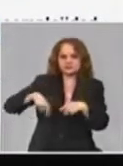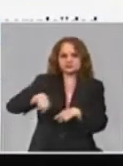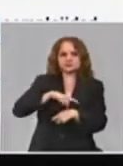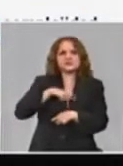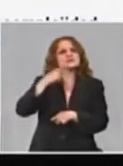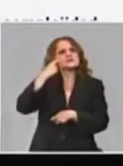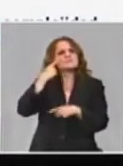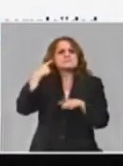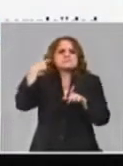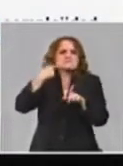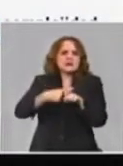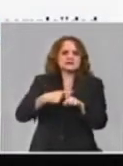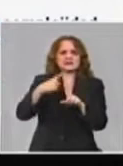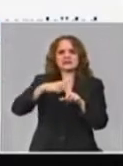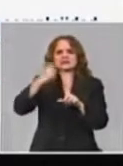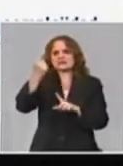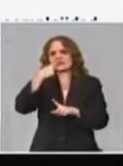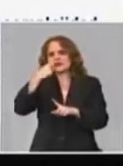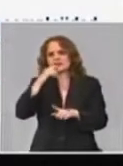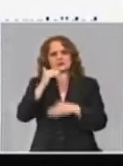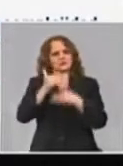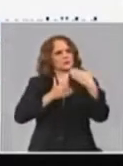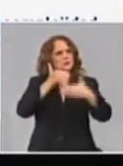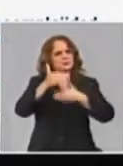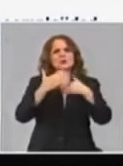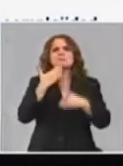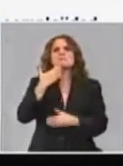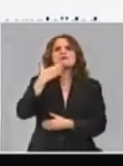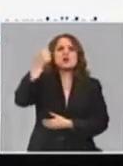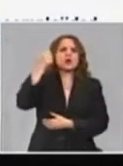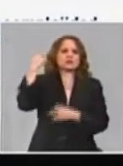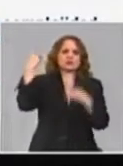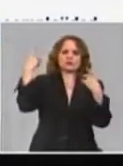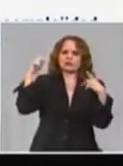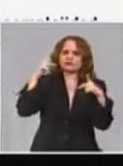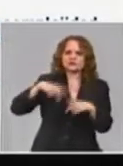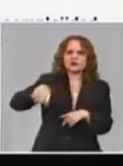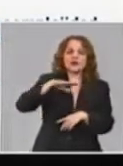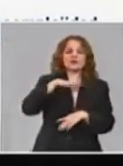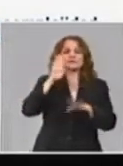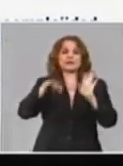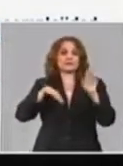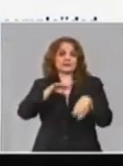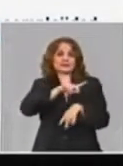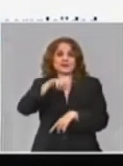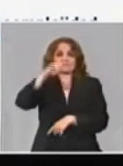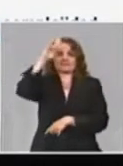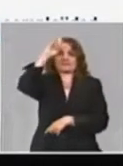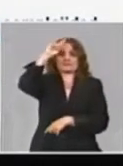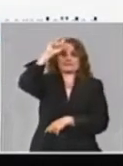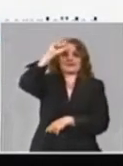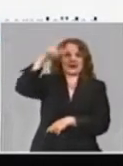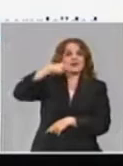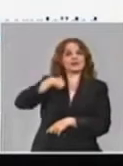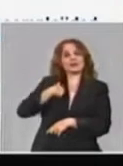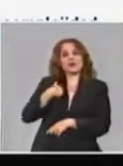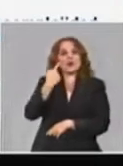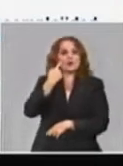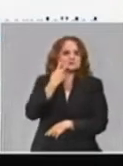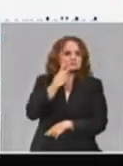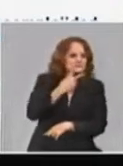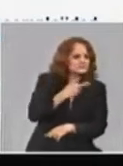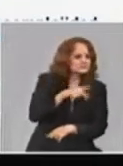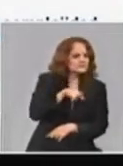en que nuestros intensivistas, nuestros clínicos, nuestros médicos especialistas han estado actuando en cada uno de